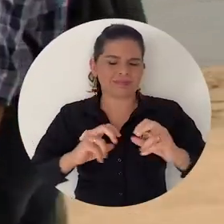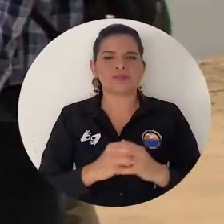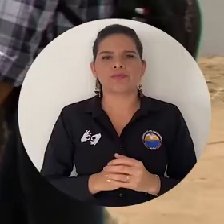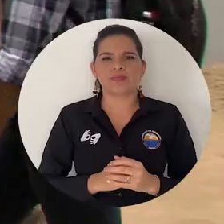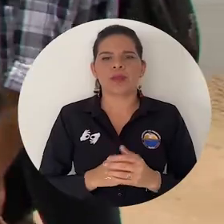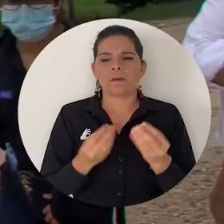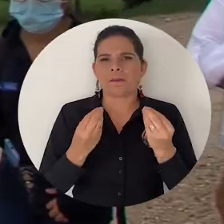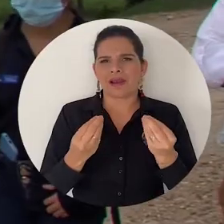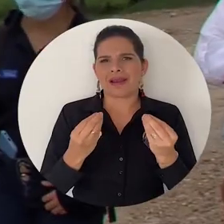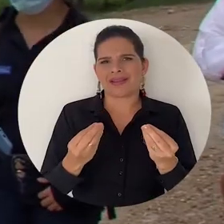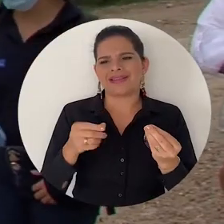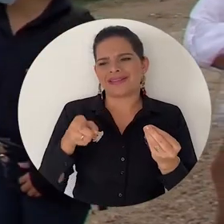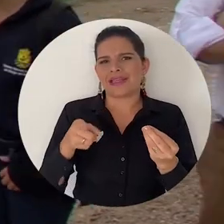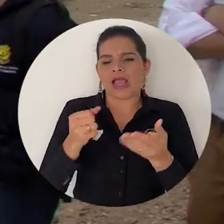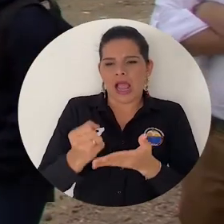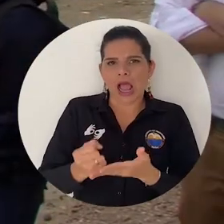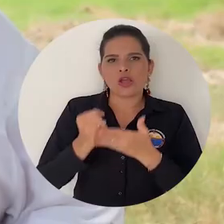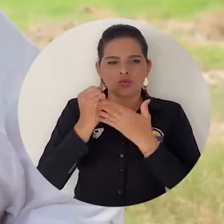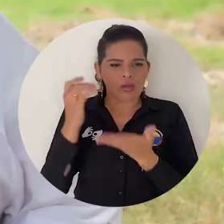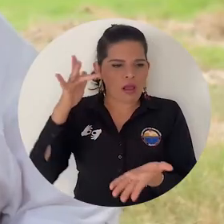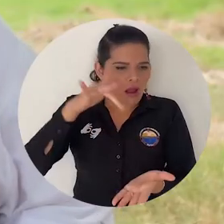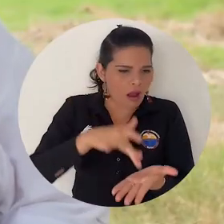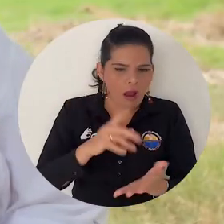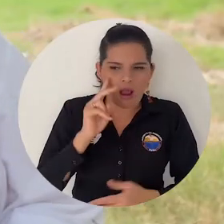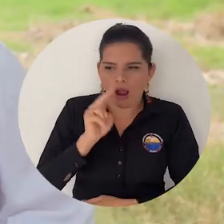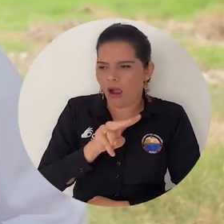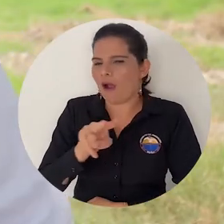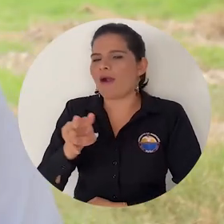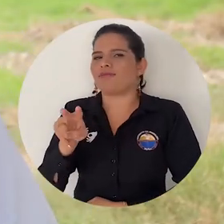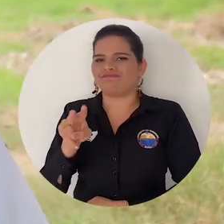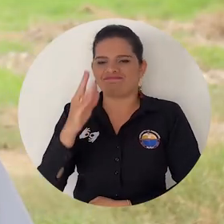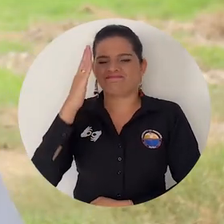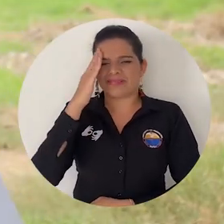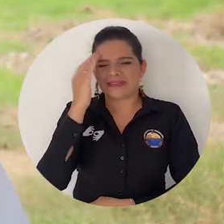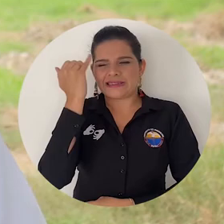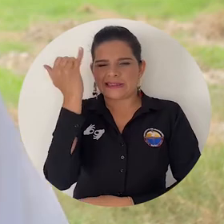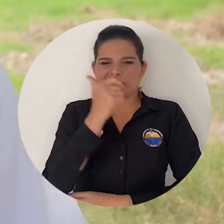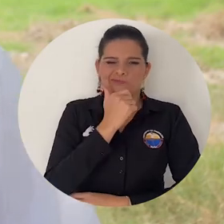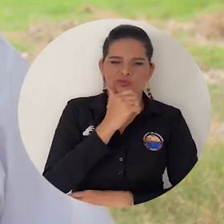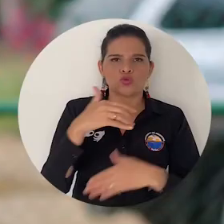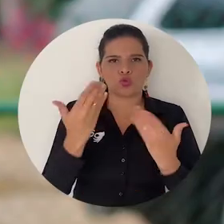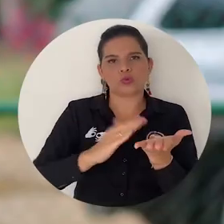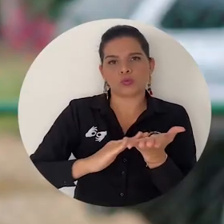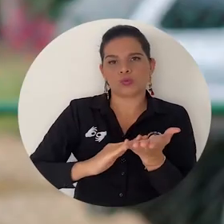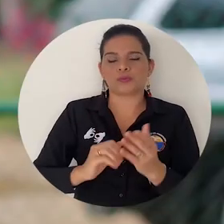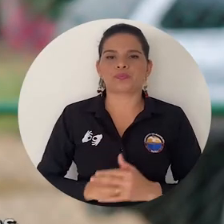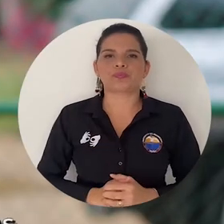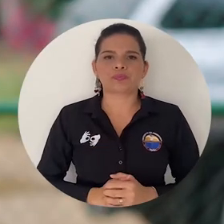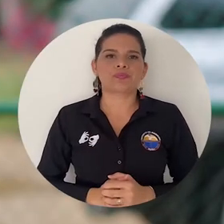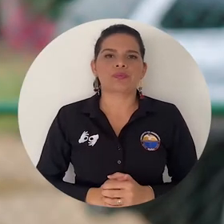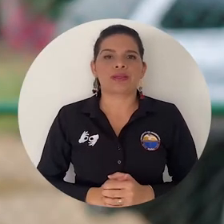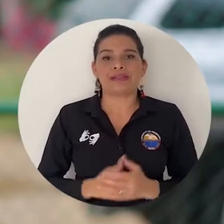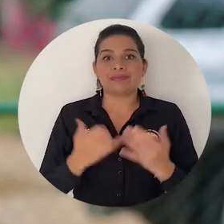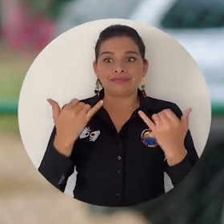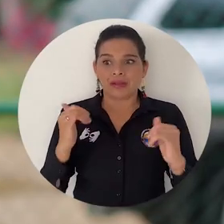río hidráulico y hidrológico que nos permitan establecer las posibles soluciones a la problemática. Tienen el panorama